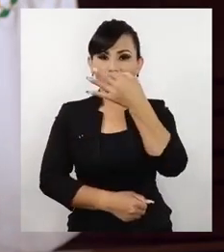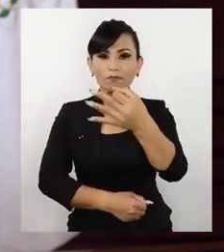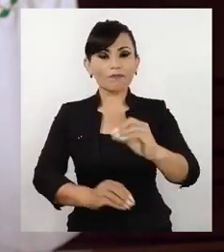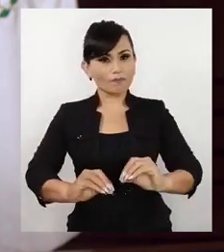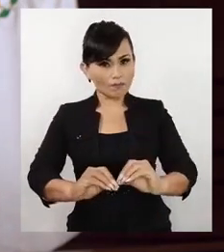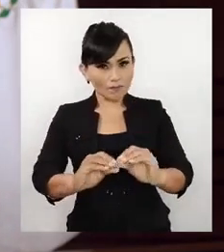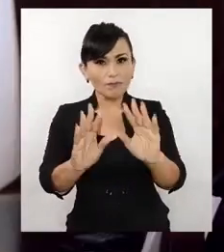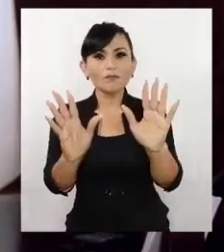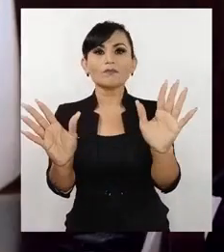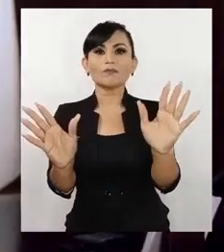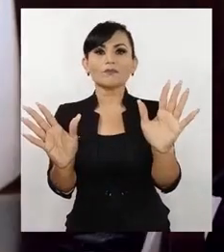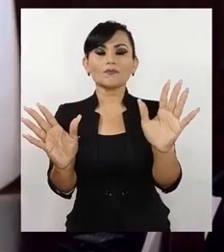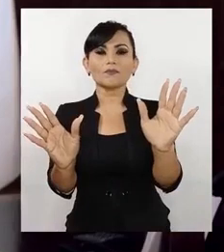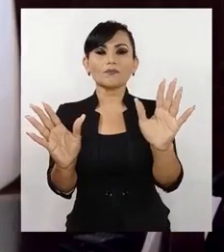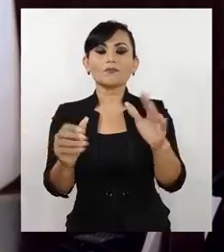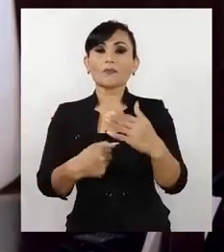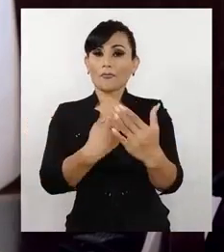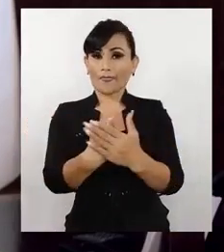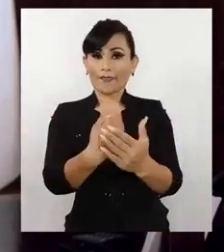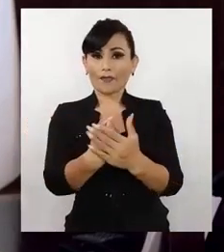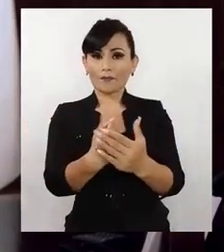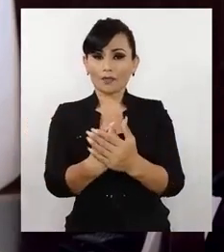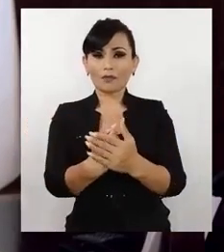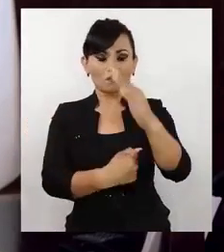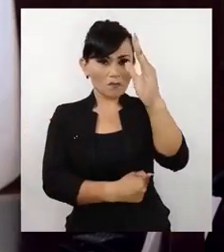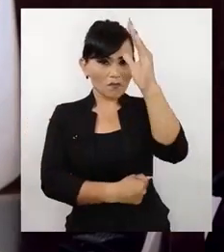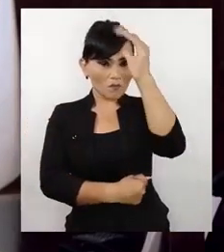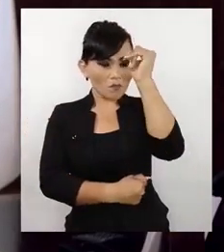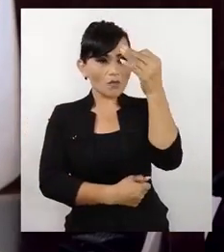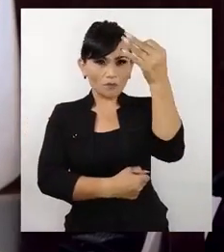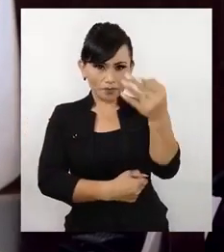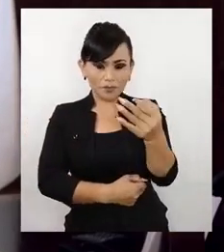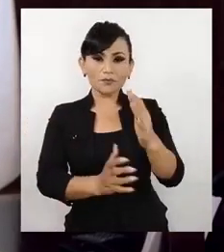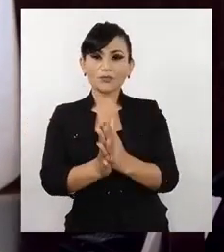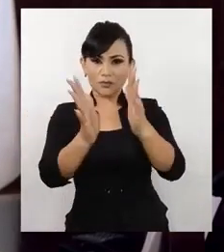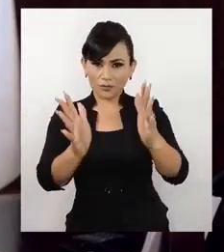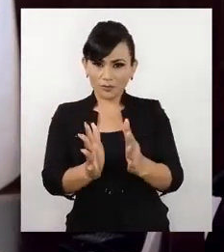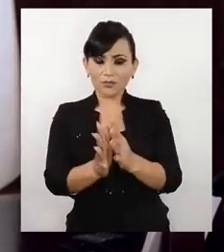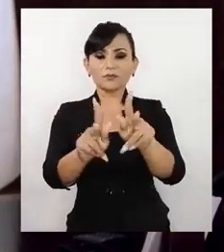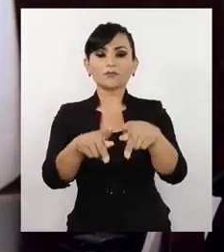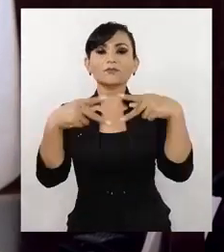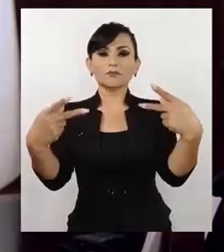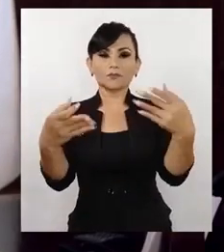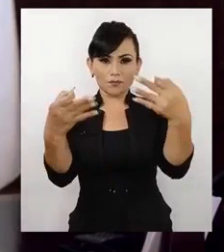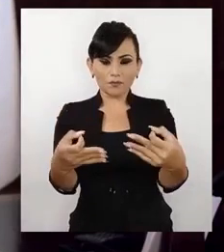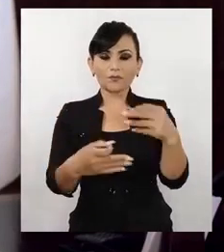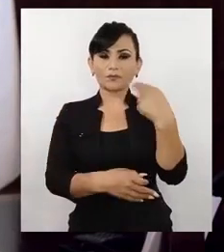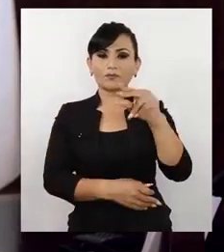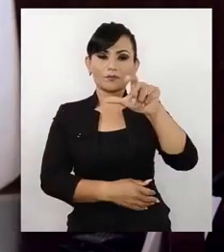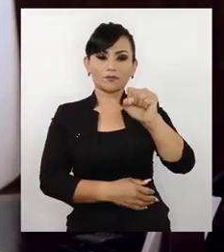sanitarias. Lo digo con toda claridad. A partir de la publicación del acuerdo de